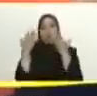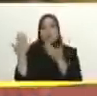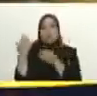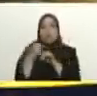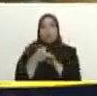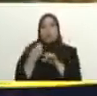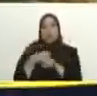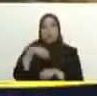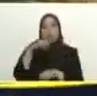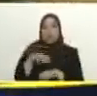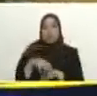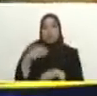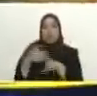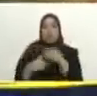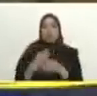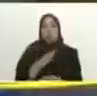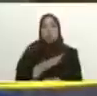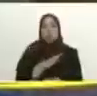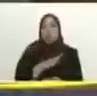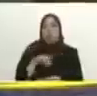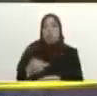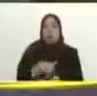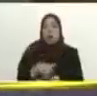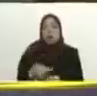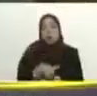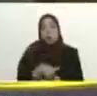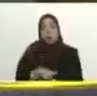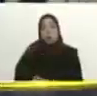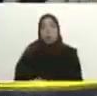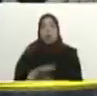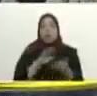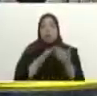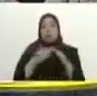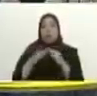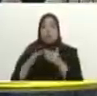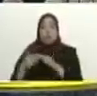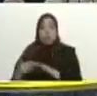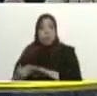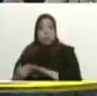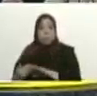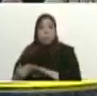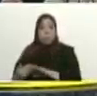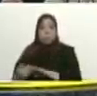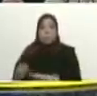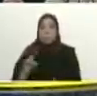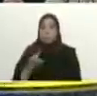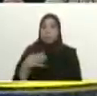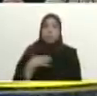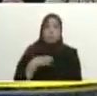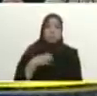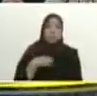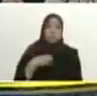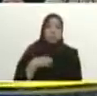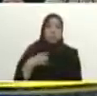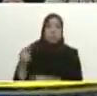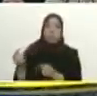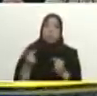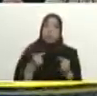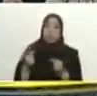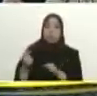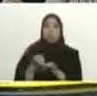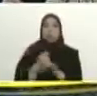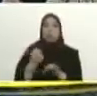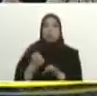la compatriota jefa de calle de comunidad Sara Pérez no hable de estas afectaciones